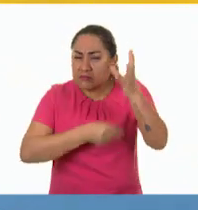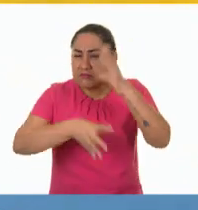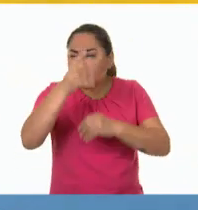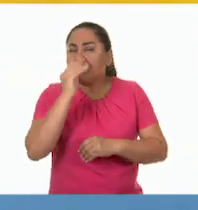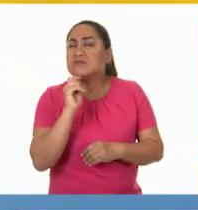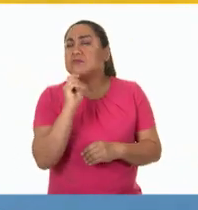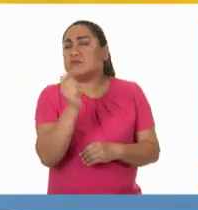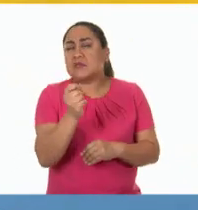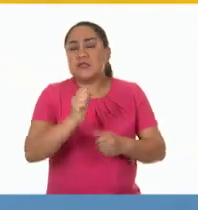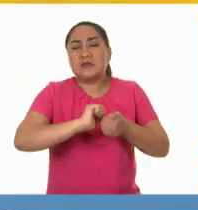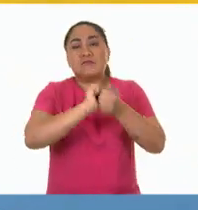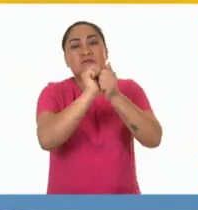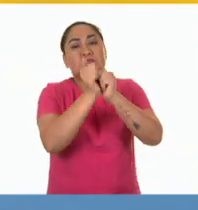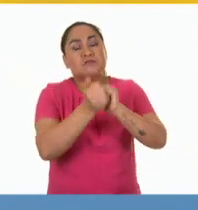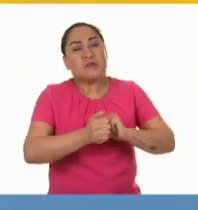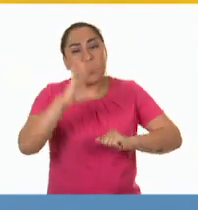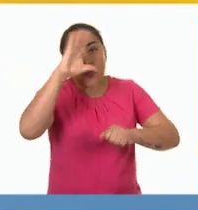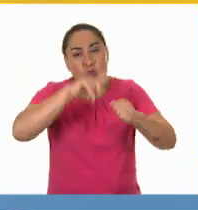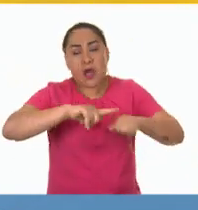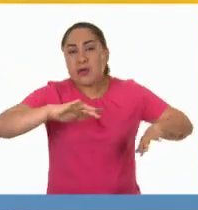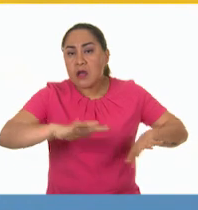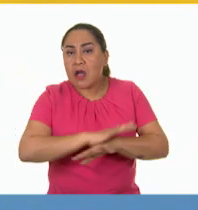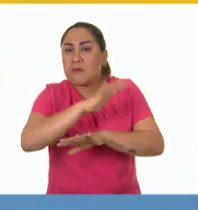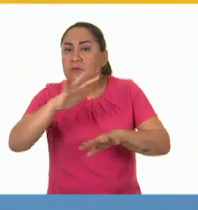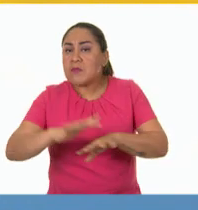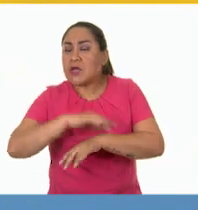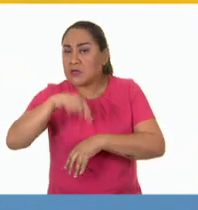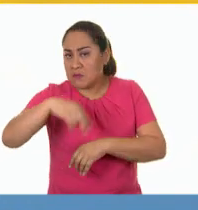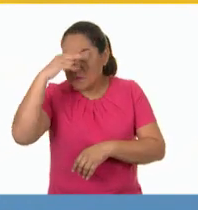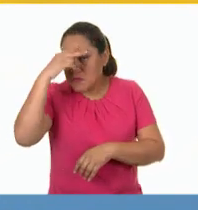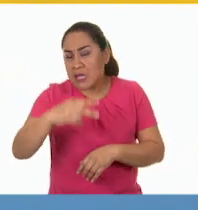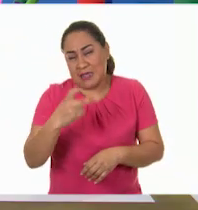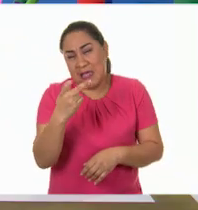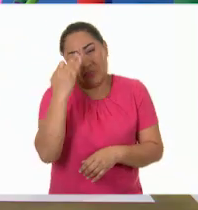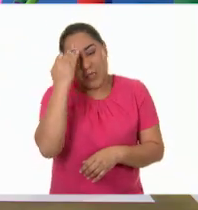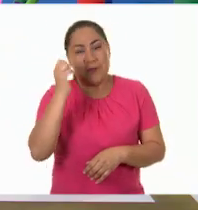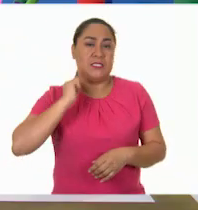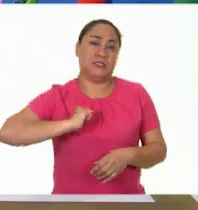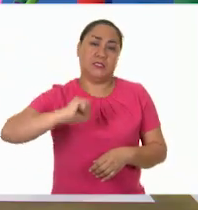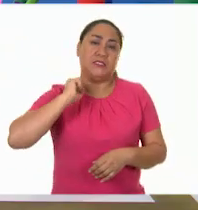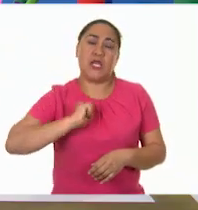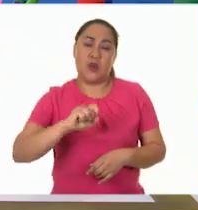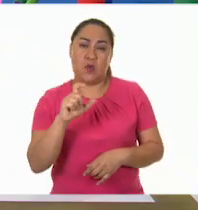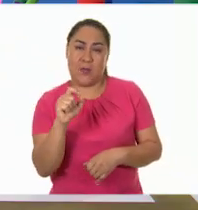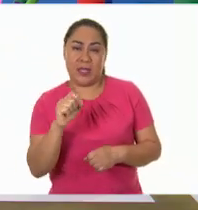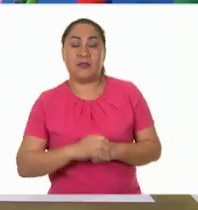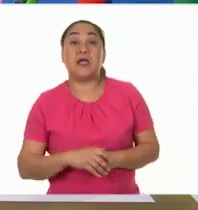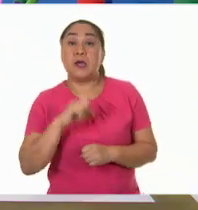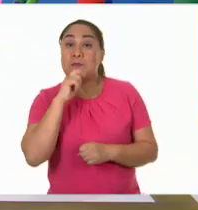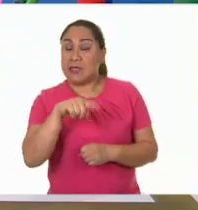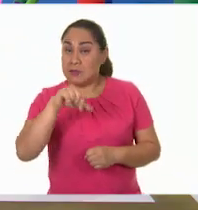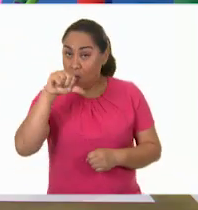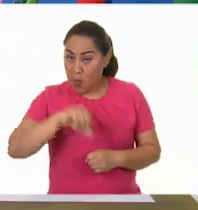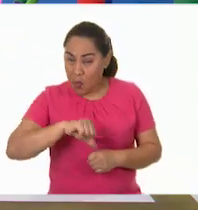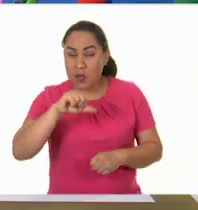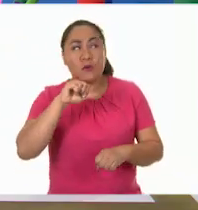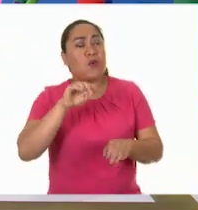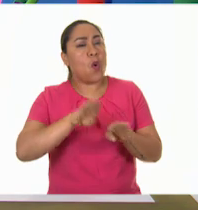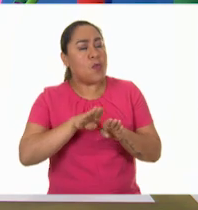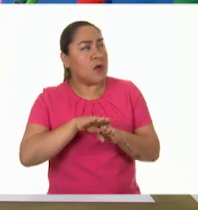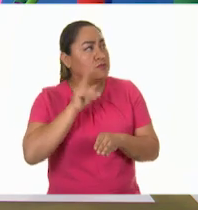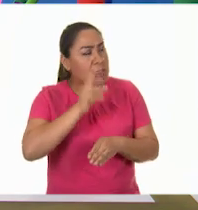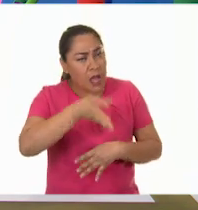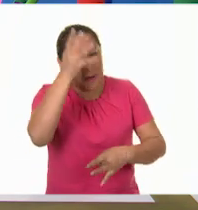los principales cambios culturales que se vivieron en México durante el siglo XX. Además, hoy aprenderemos cómo es que estos cambios